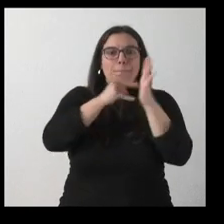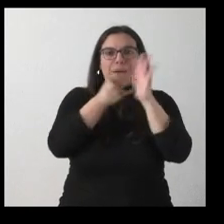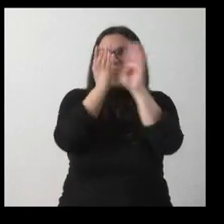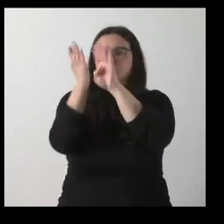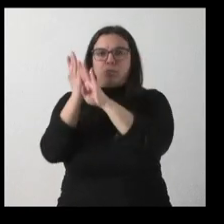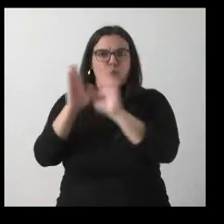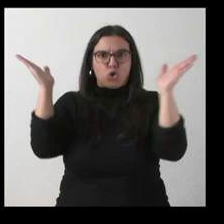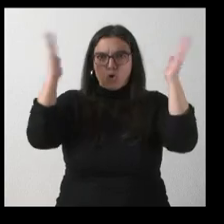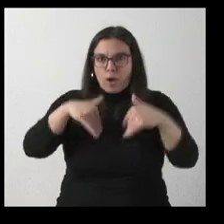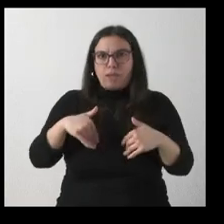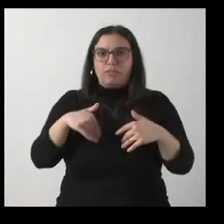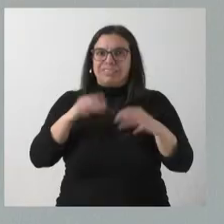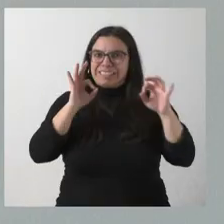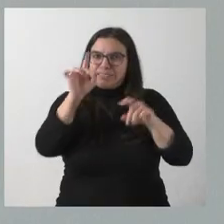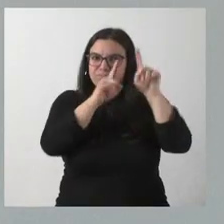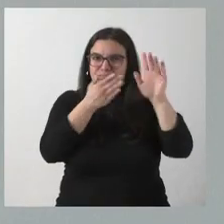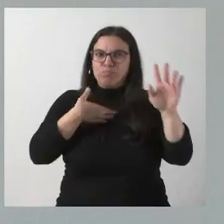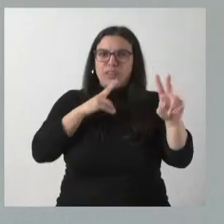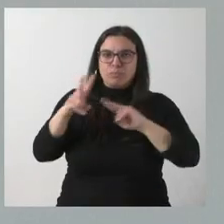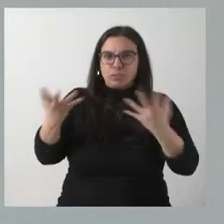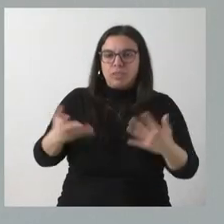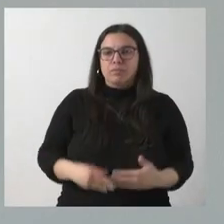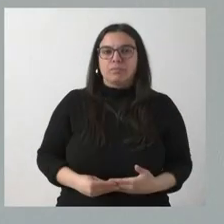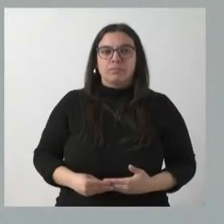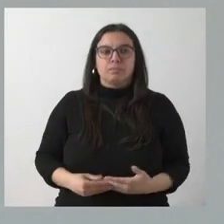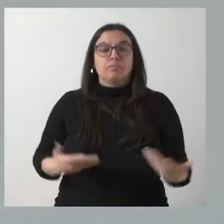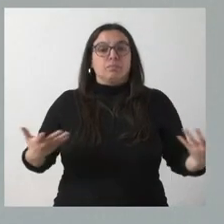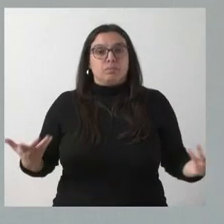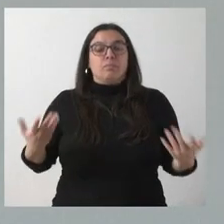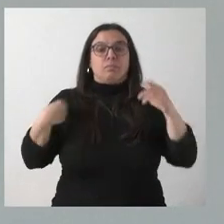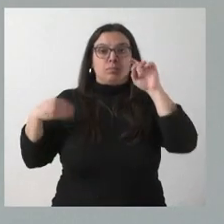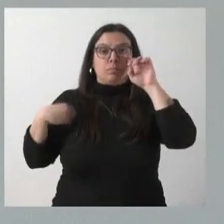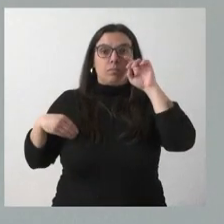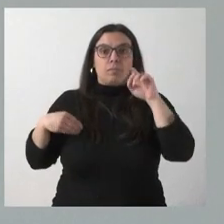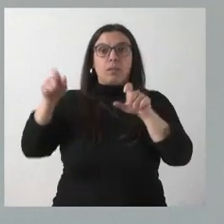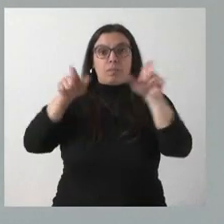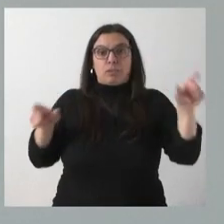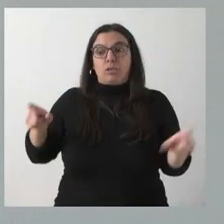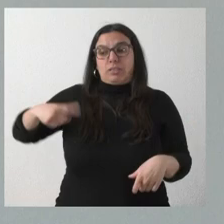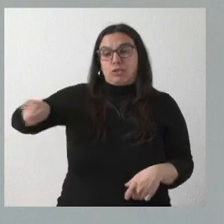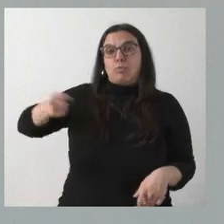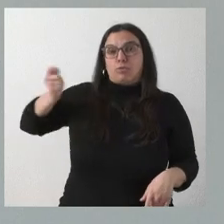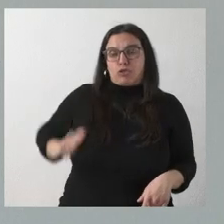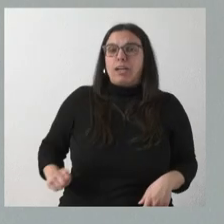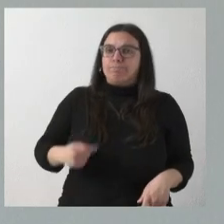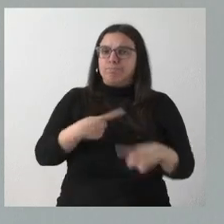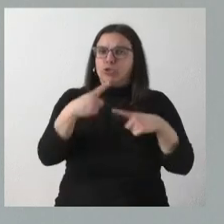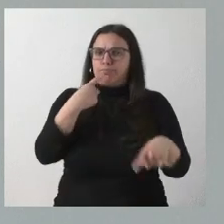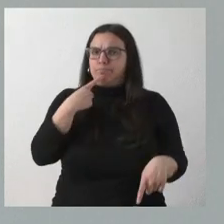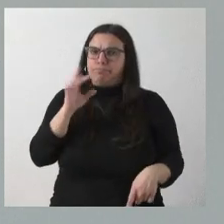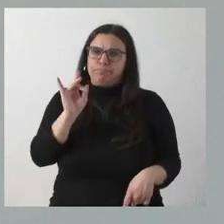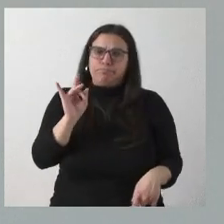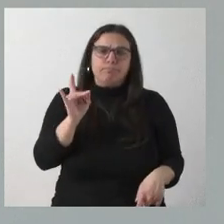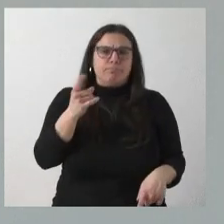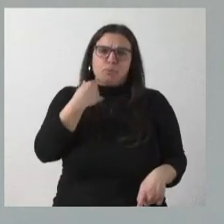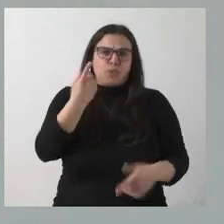concreto, ¿alguno de estos problemas? Pues, evidentemente, que el personal que tenemos tiene algunas carencias. Lo hemos dicho en más